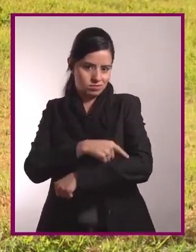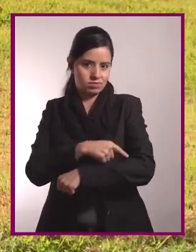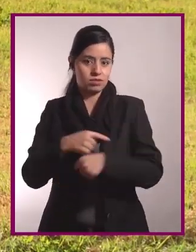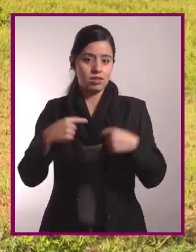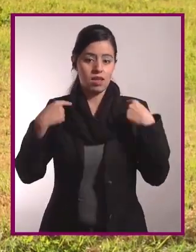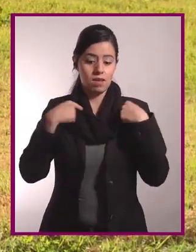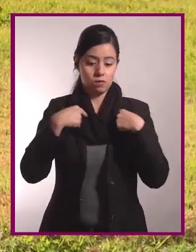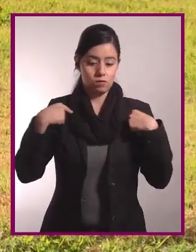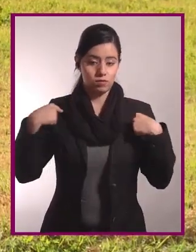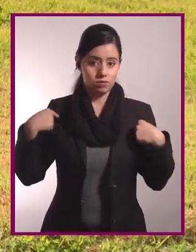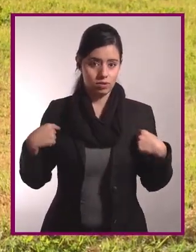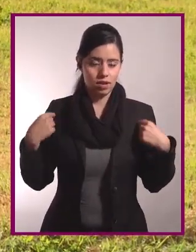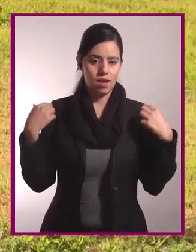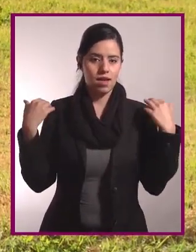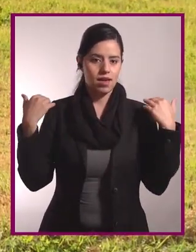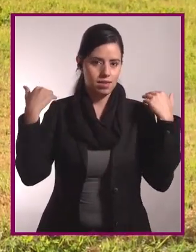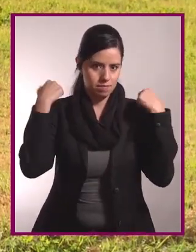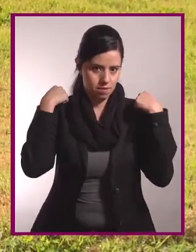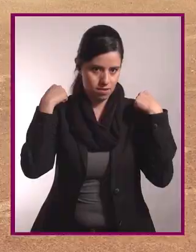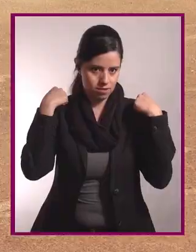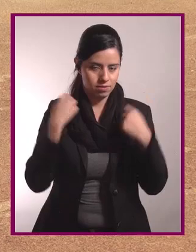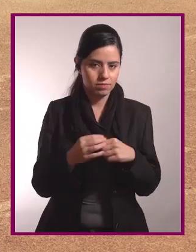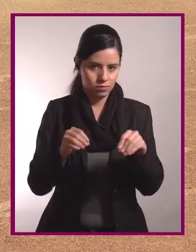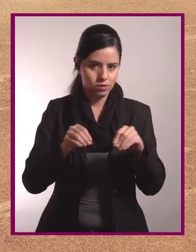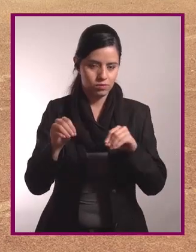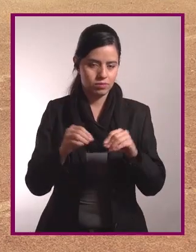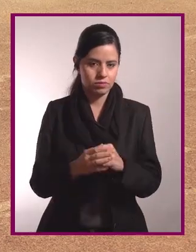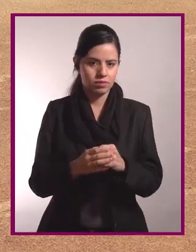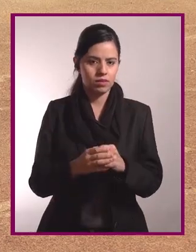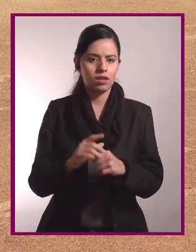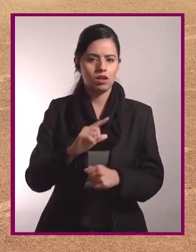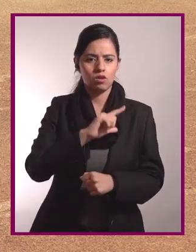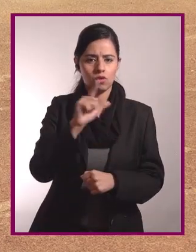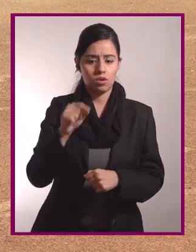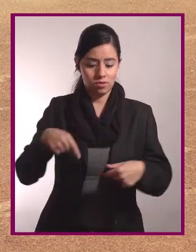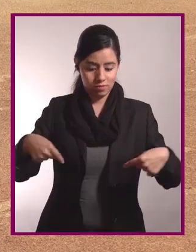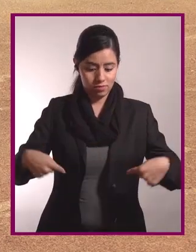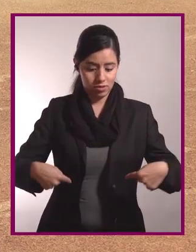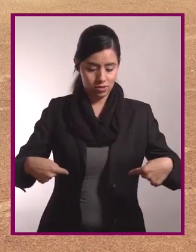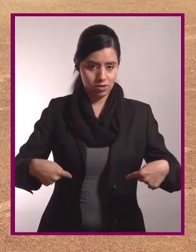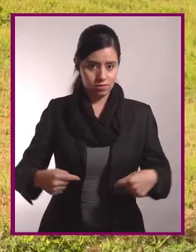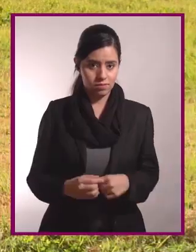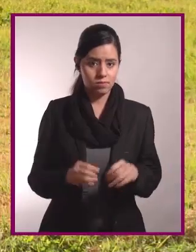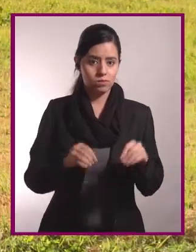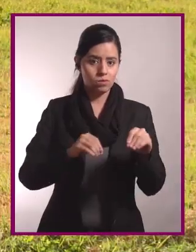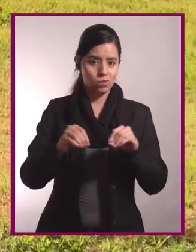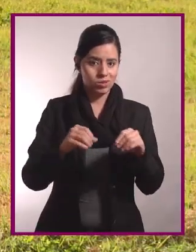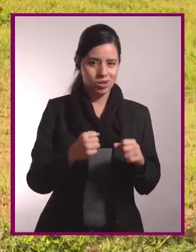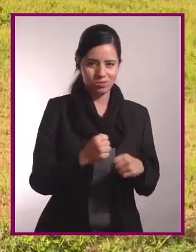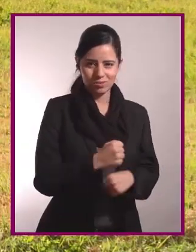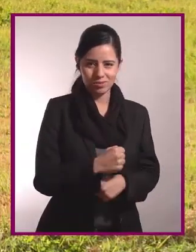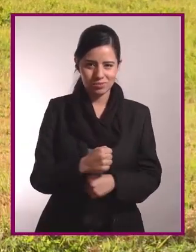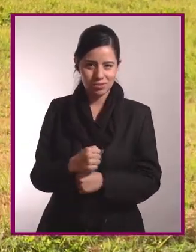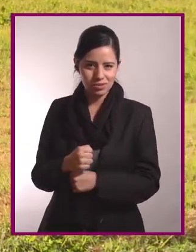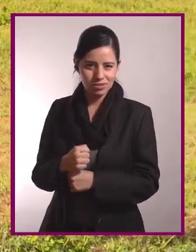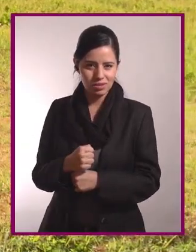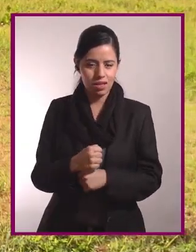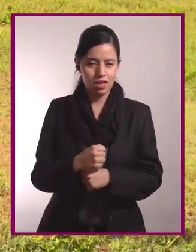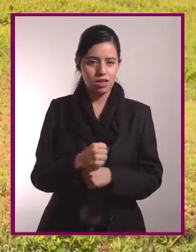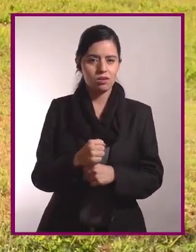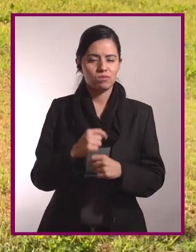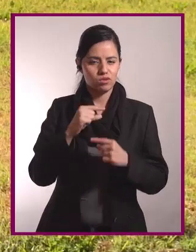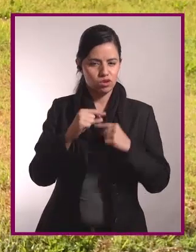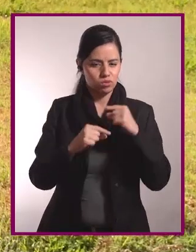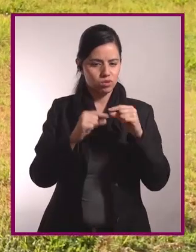de hombro, de pecho y de espalda. Después pasaremos a la parte superior a mover de un lado a